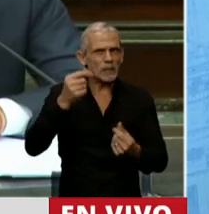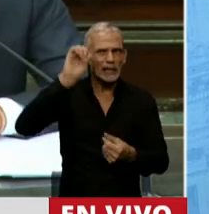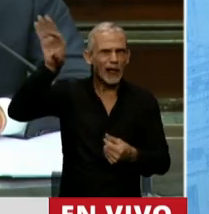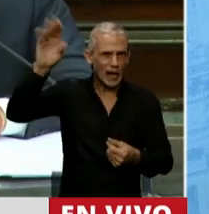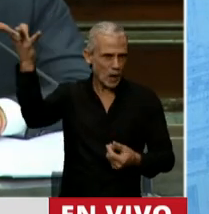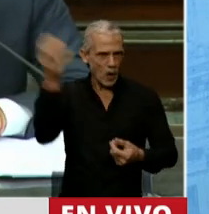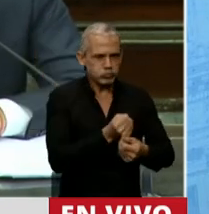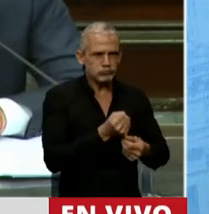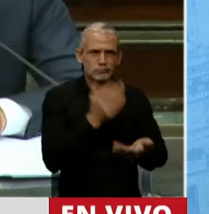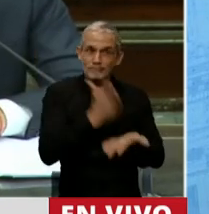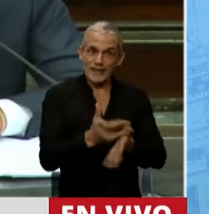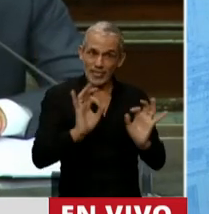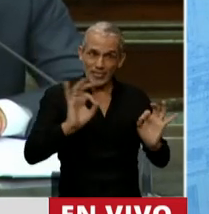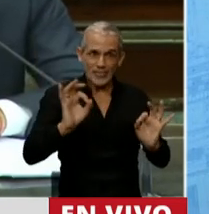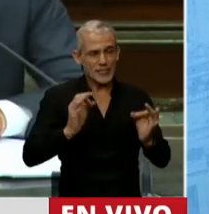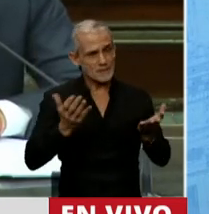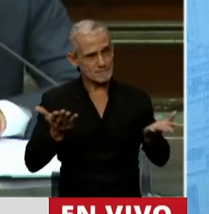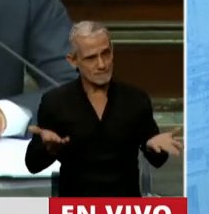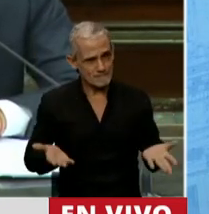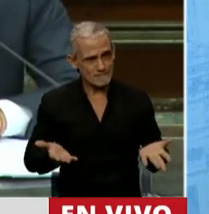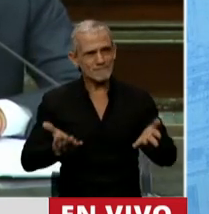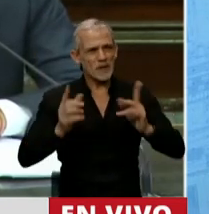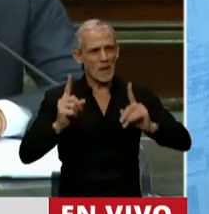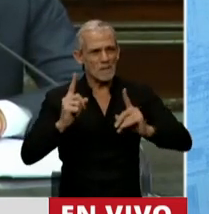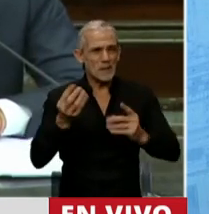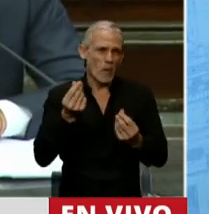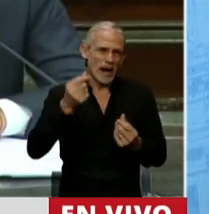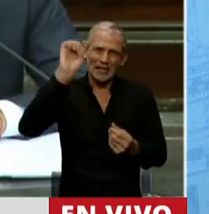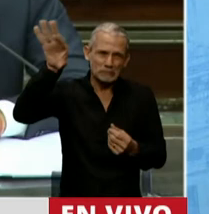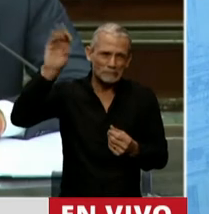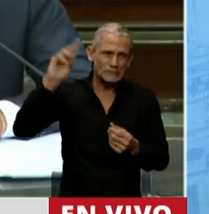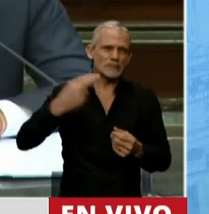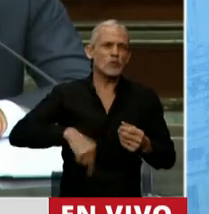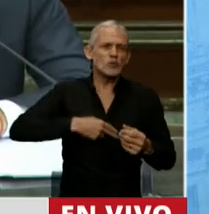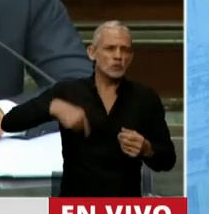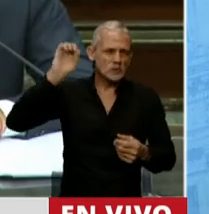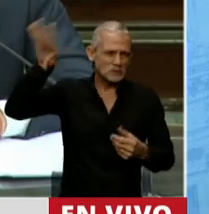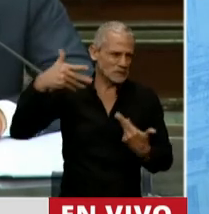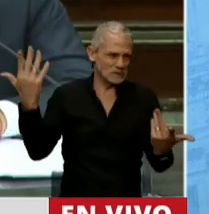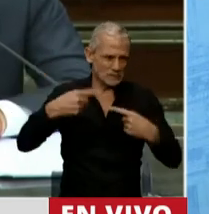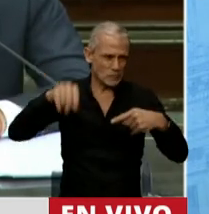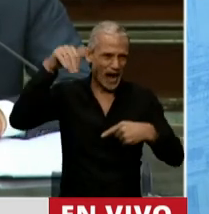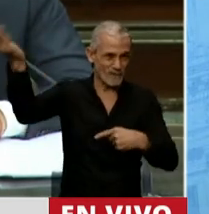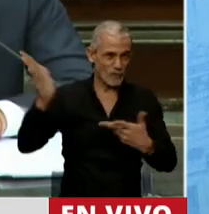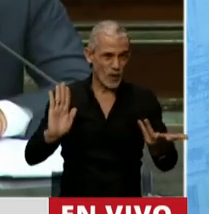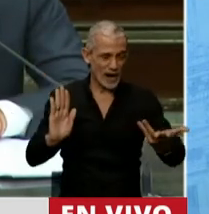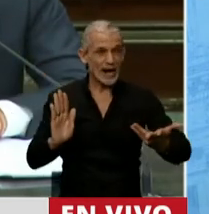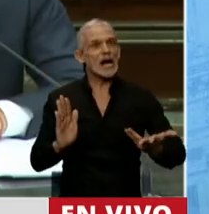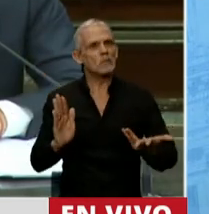los capitales que tenían en las cuentas opción, son los mismos que